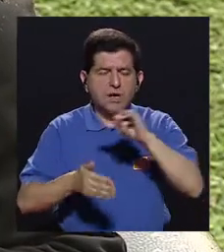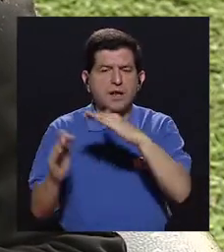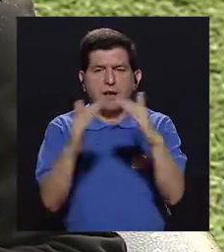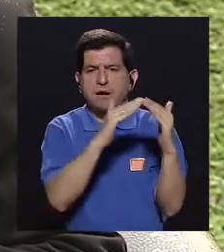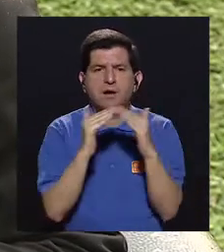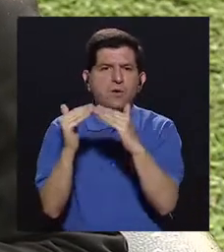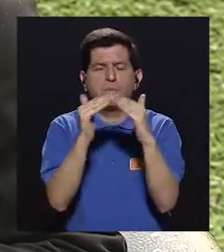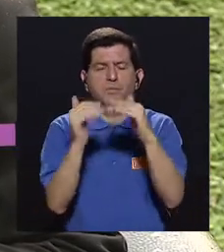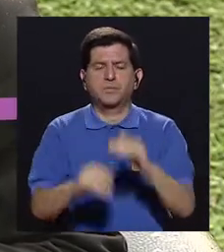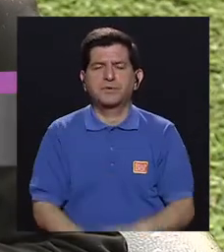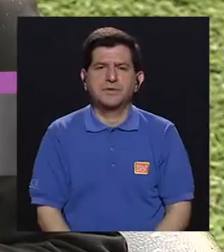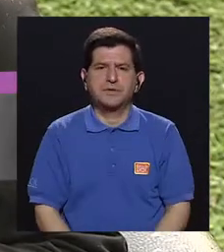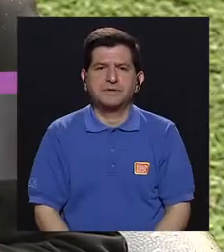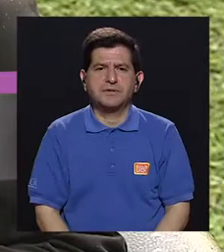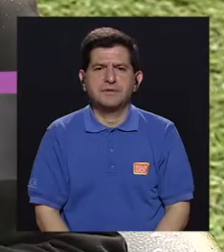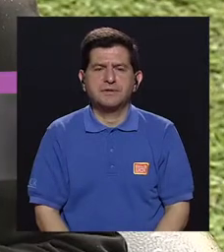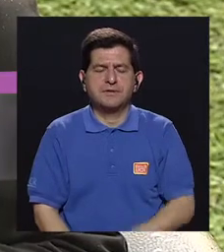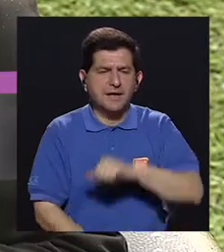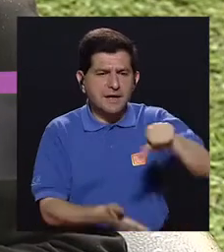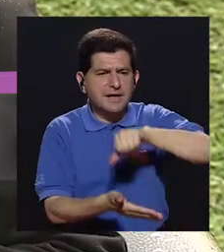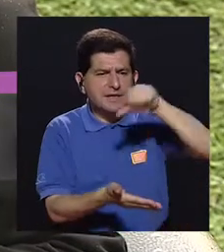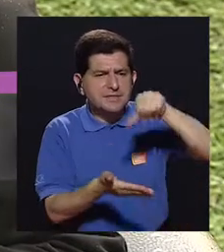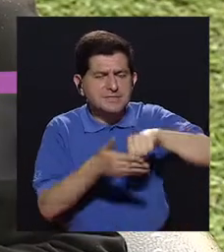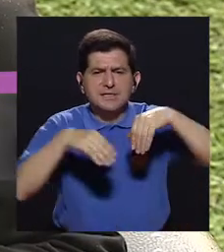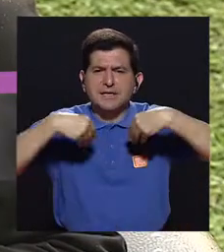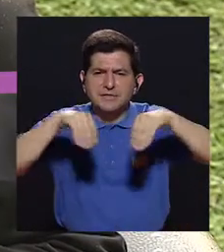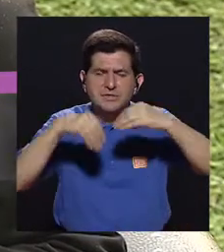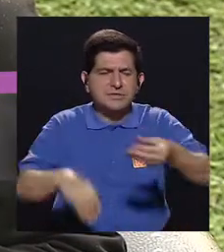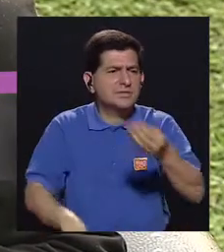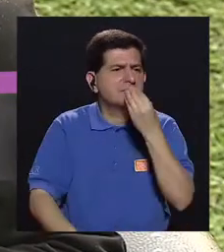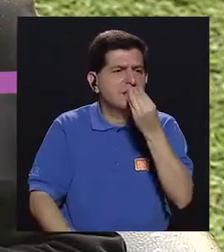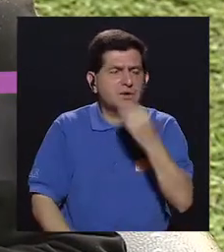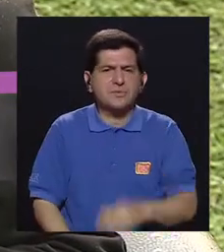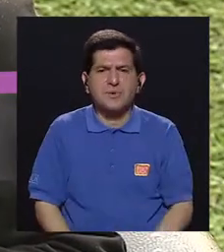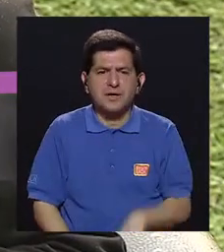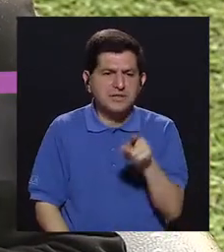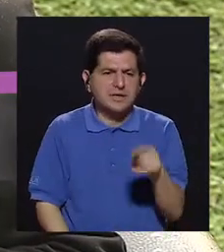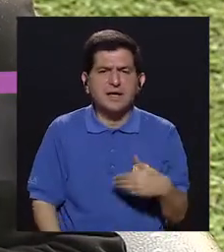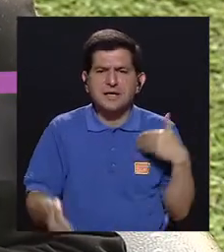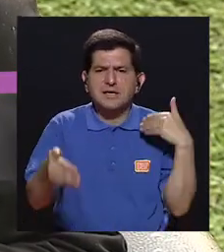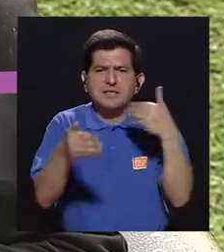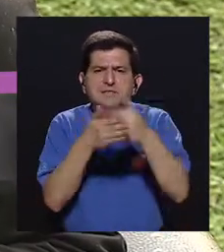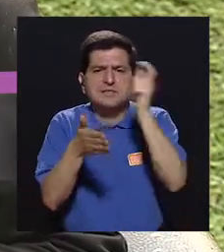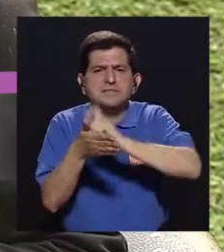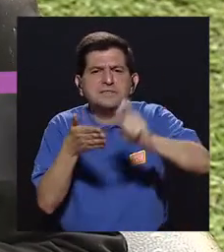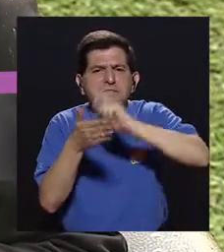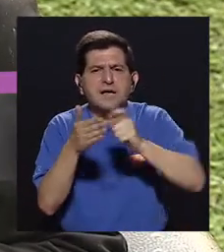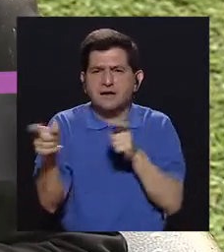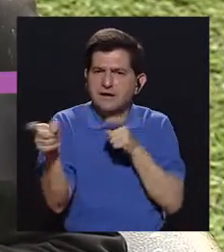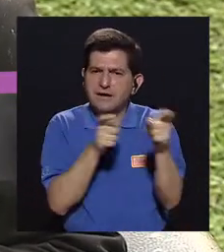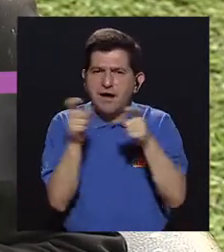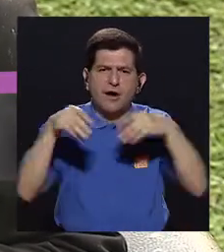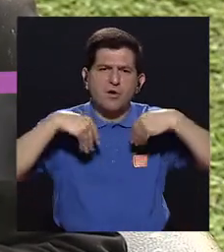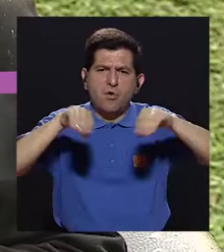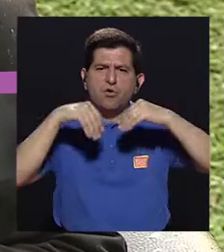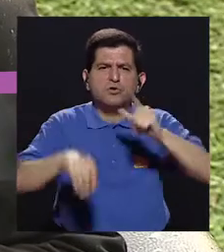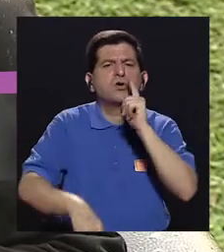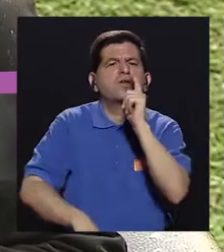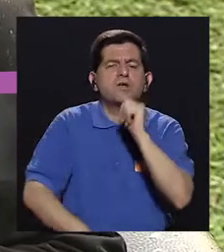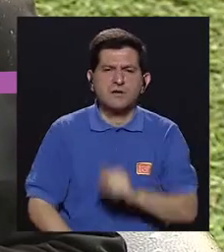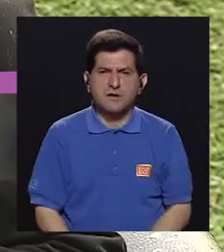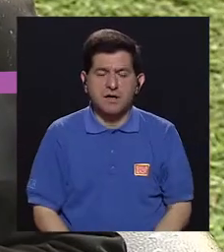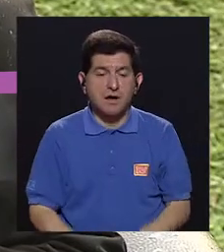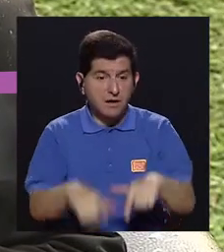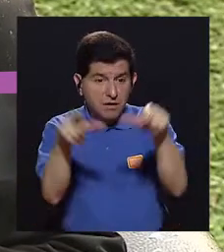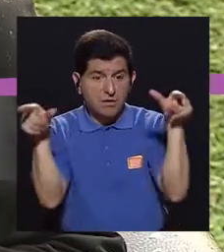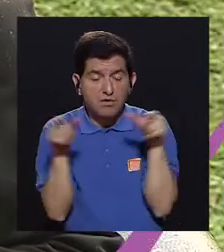comunidad. O cuántos centros de ventas de alimentos están alrededor de las escuelas, quién regula lo que venden, ¿verdad? Cada vez